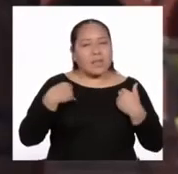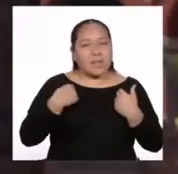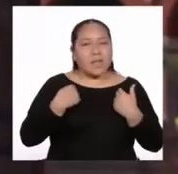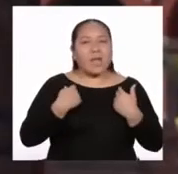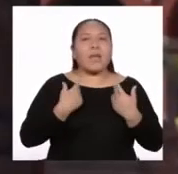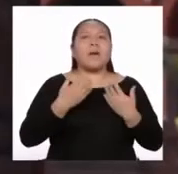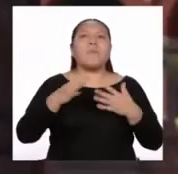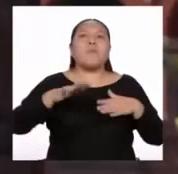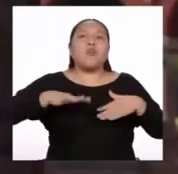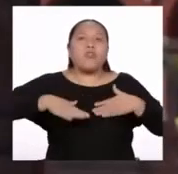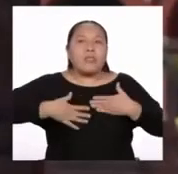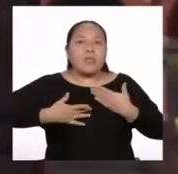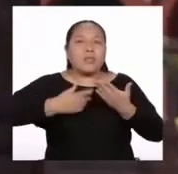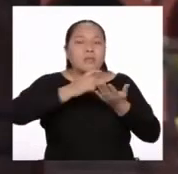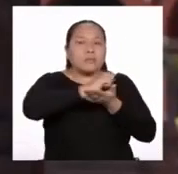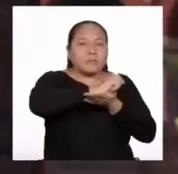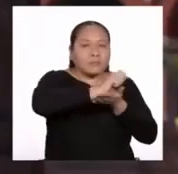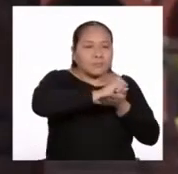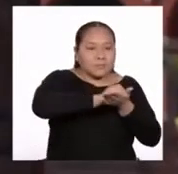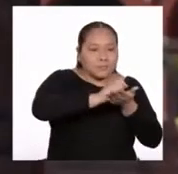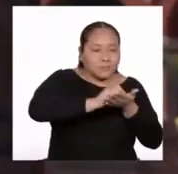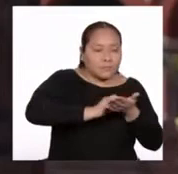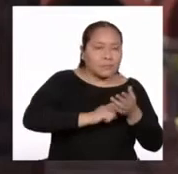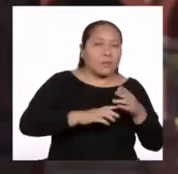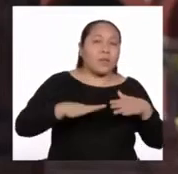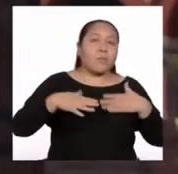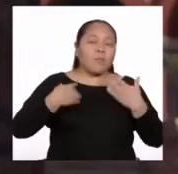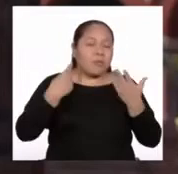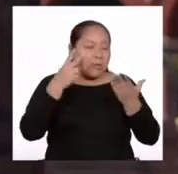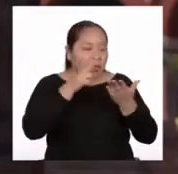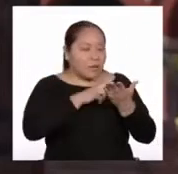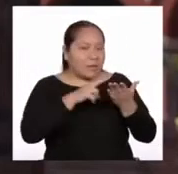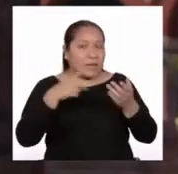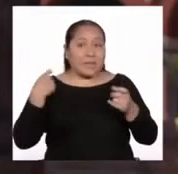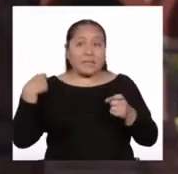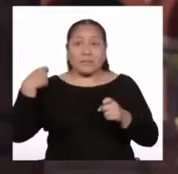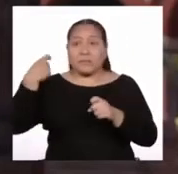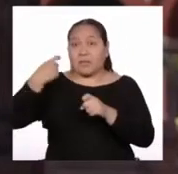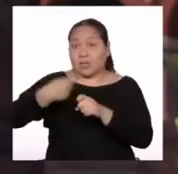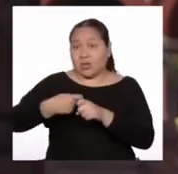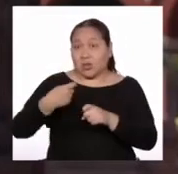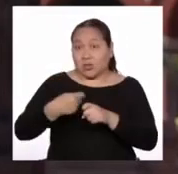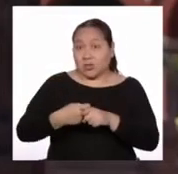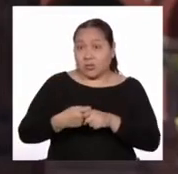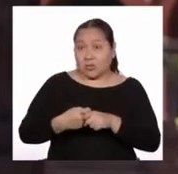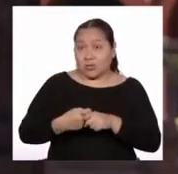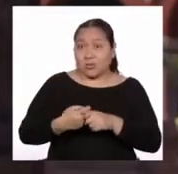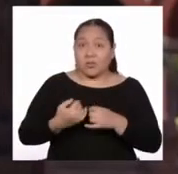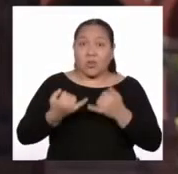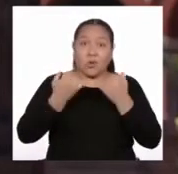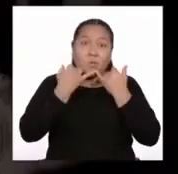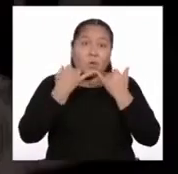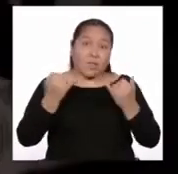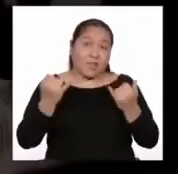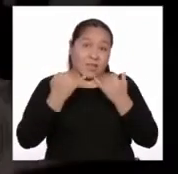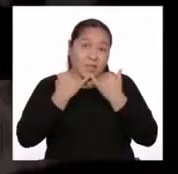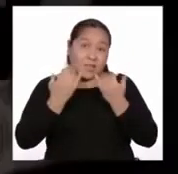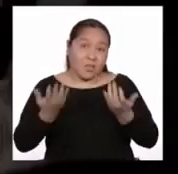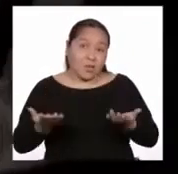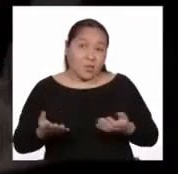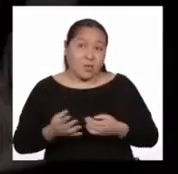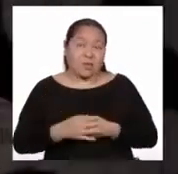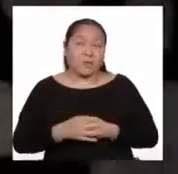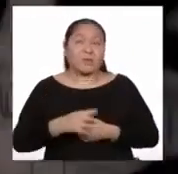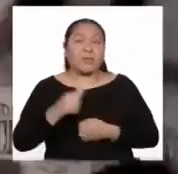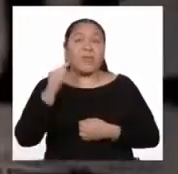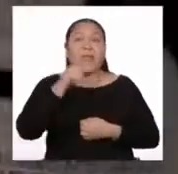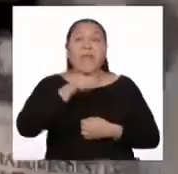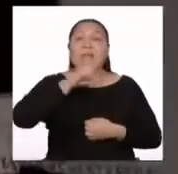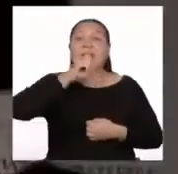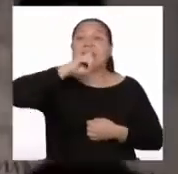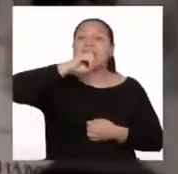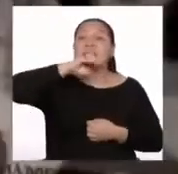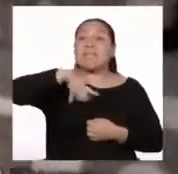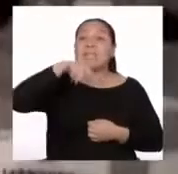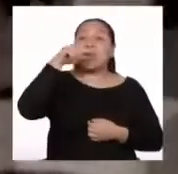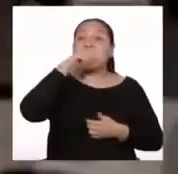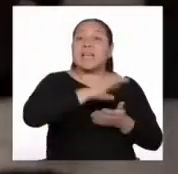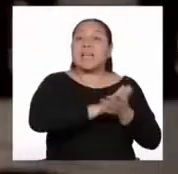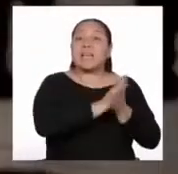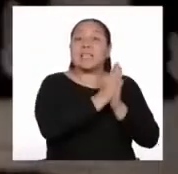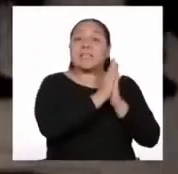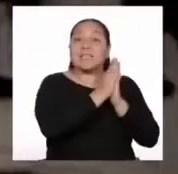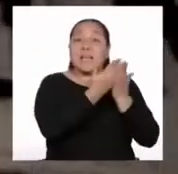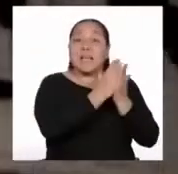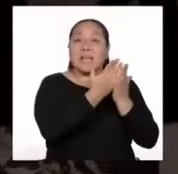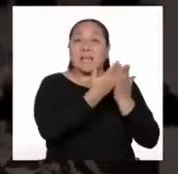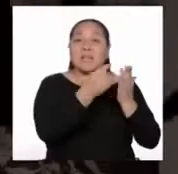escribir y leer tanto el castellano como idiomas amerindios. Él dice que la obra